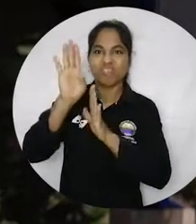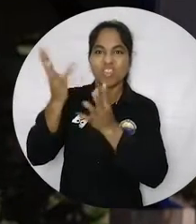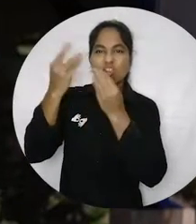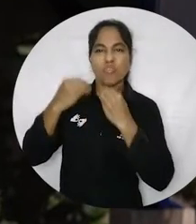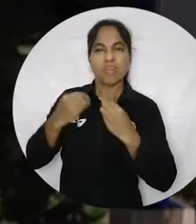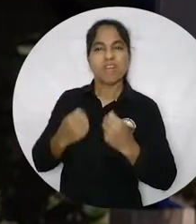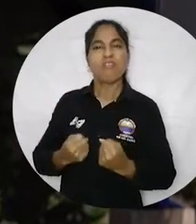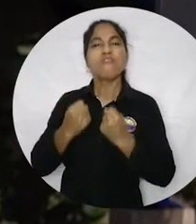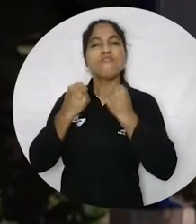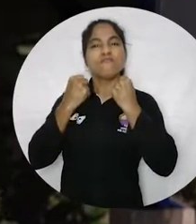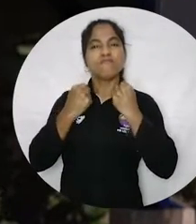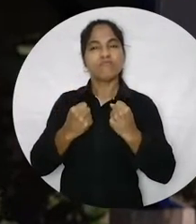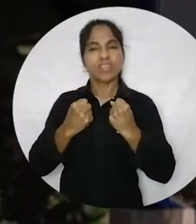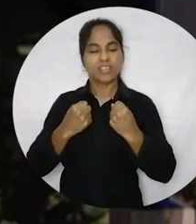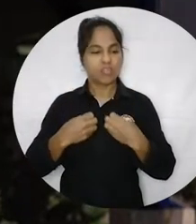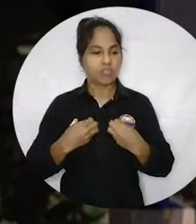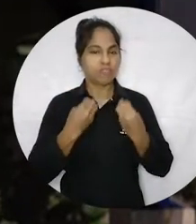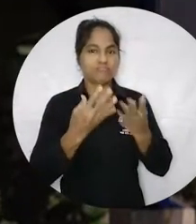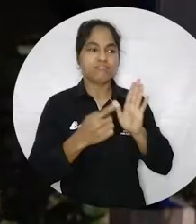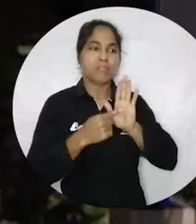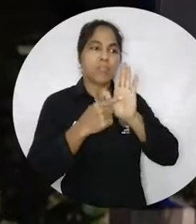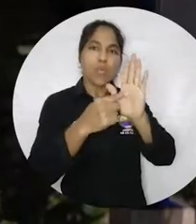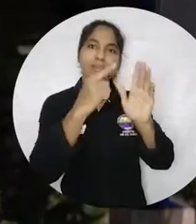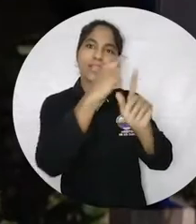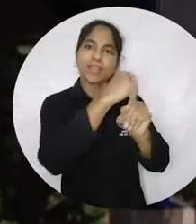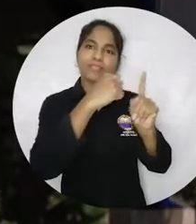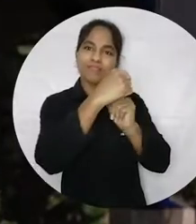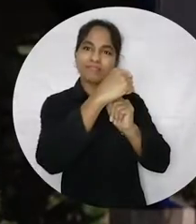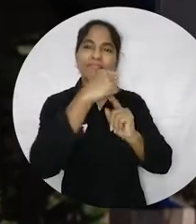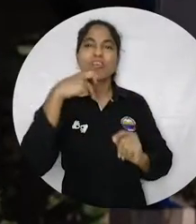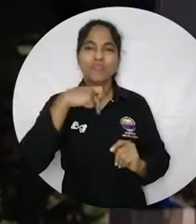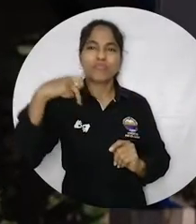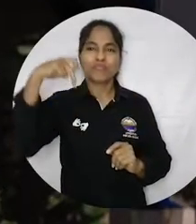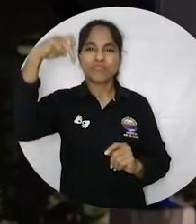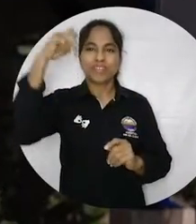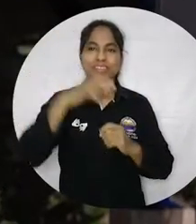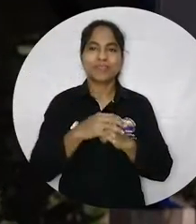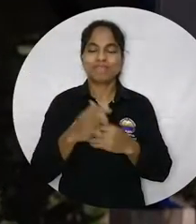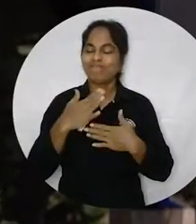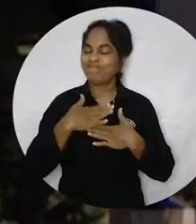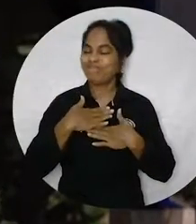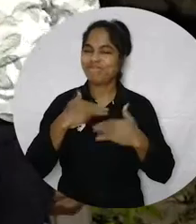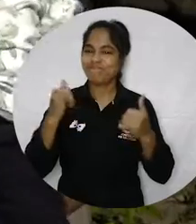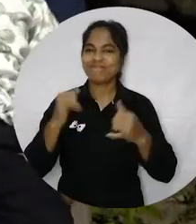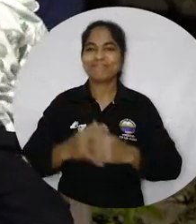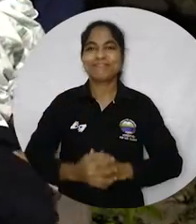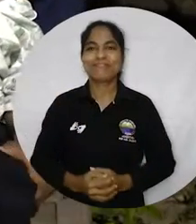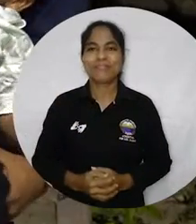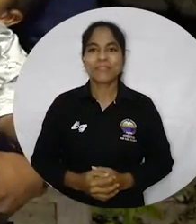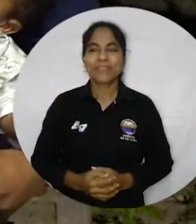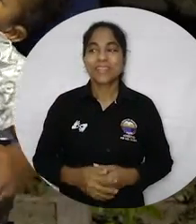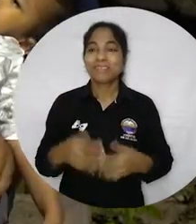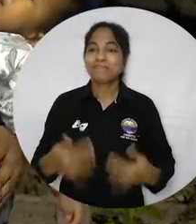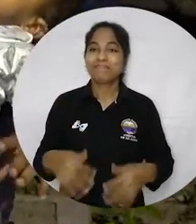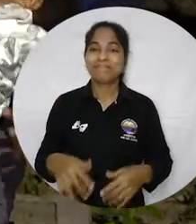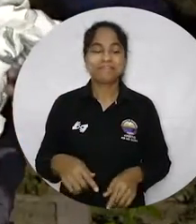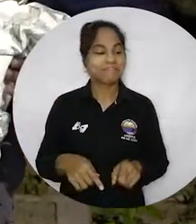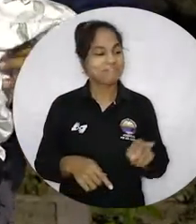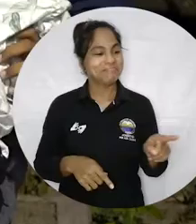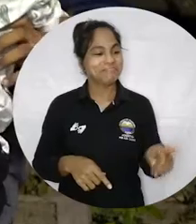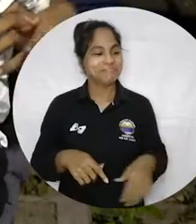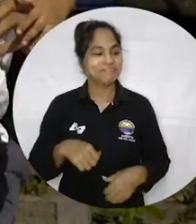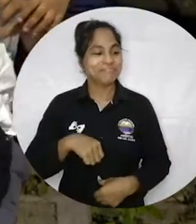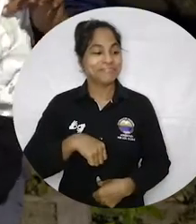BASTANTE SÓLIDA PARA ENTREGARNOS A LA SOCIEDAD COMO PROFESIONALES ENTONCES MUY FELIZ ORGULLOSO ORGULLOSO